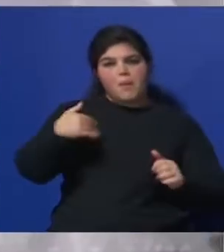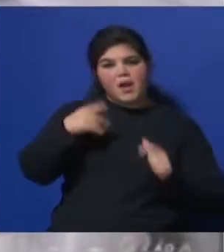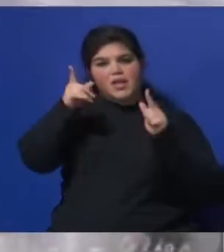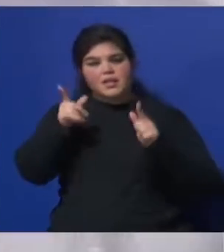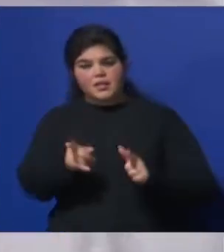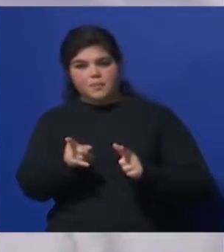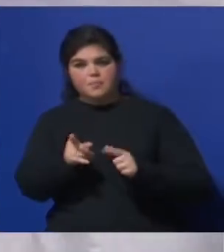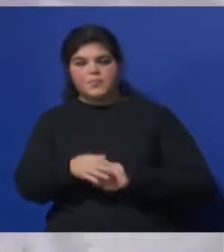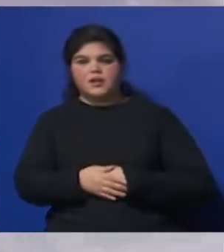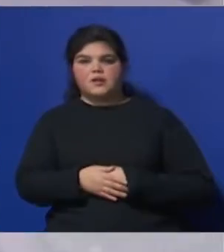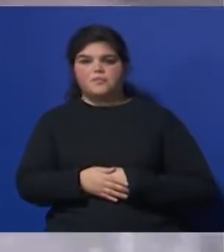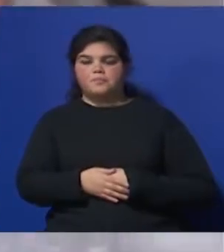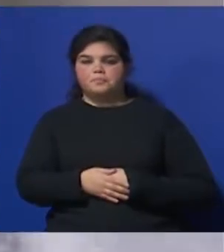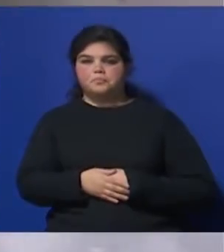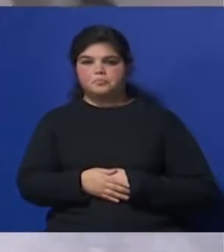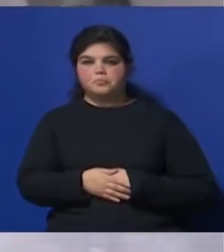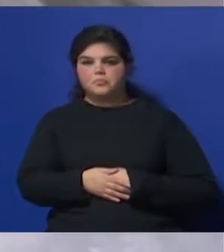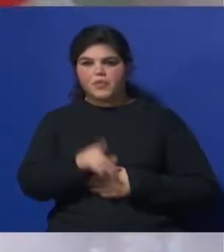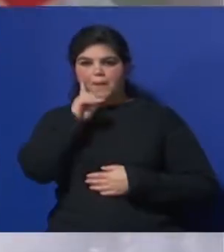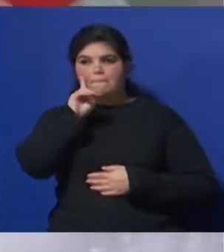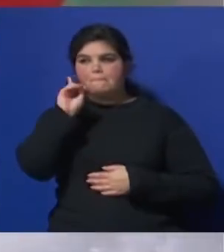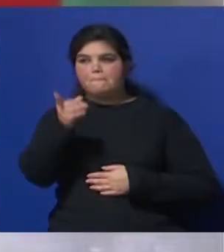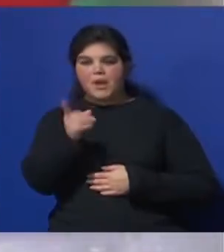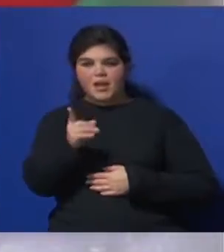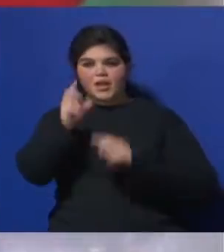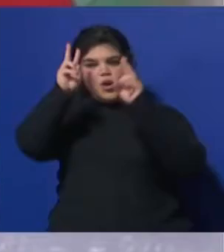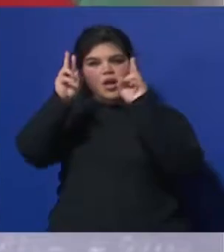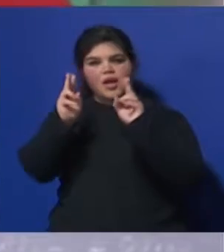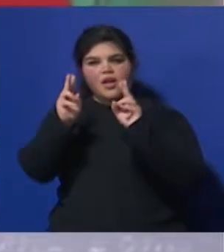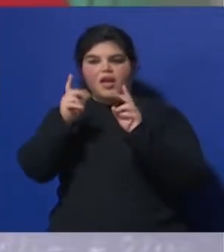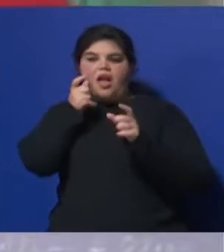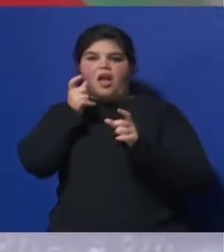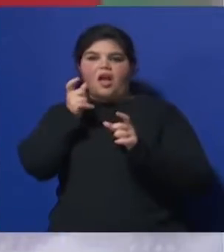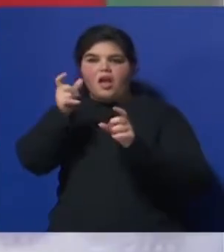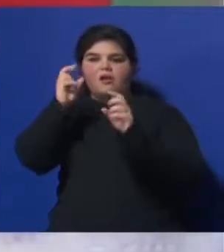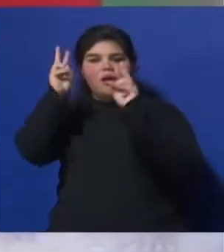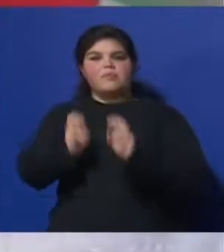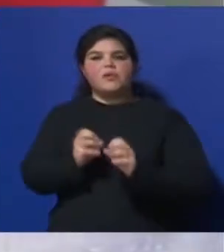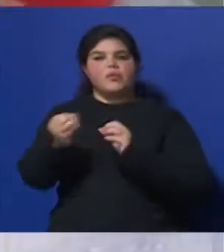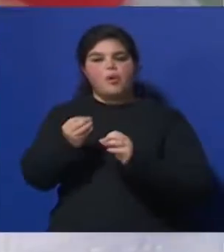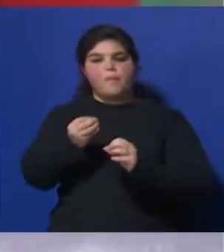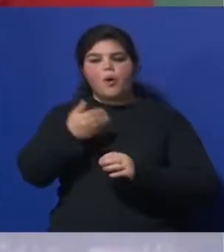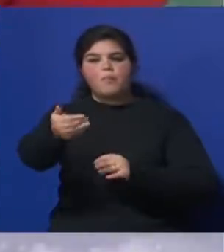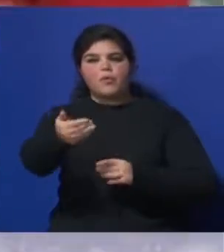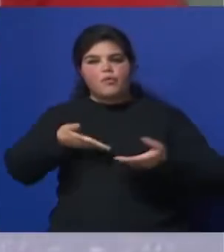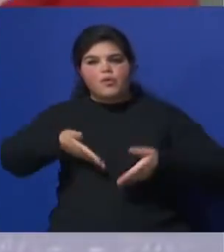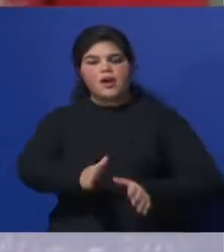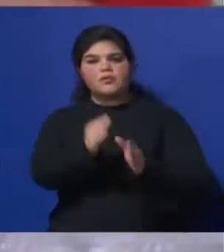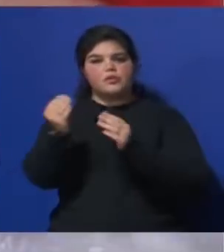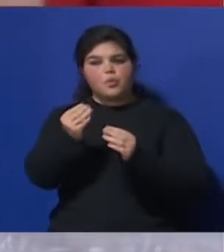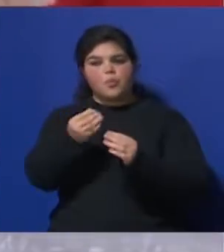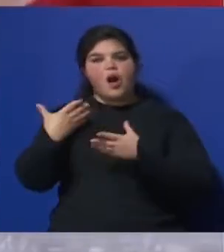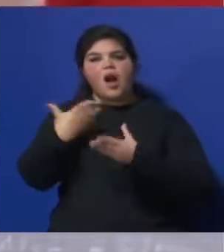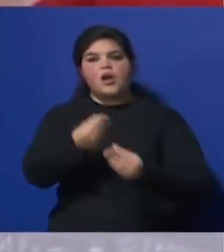se van a disminuir los riesgos Y se van a evaluar En qué grado de riesgo va a tener esa mamá Y qué asistencia debería tener